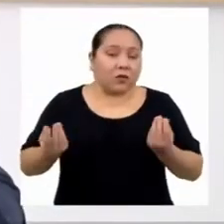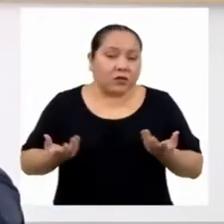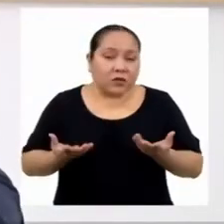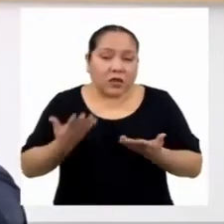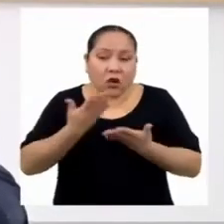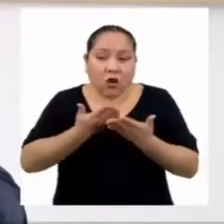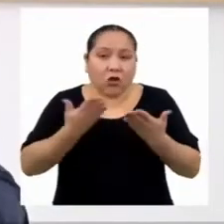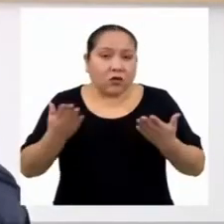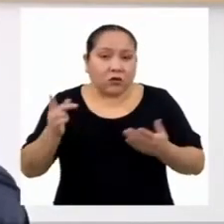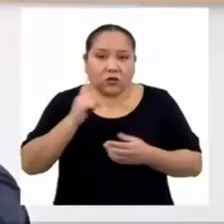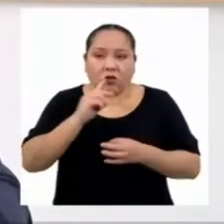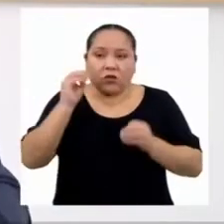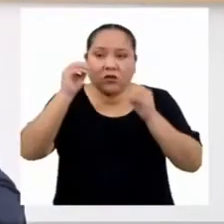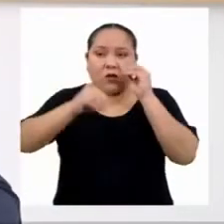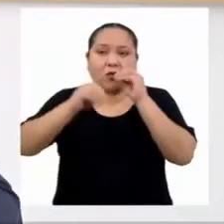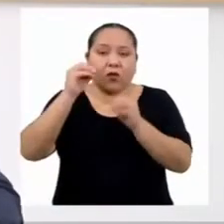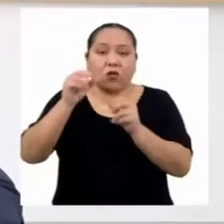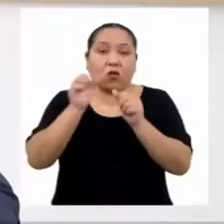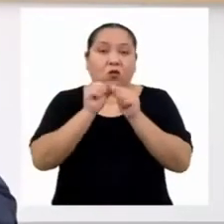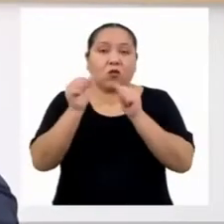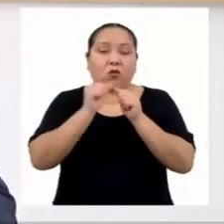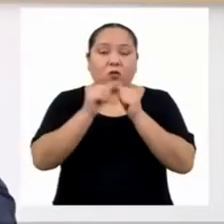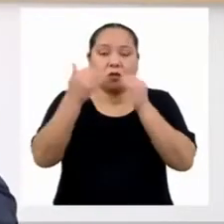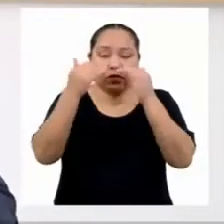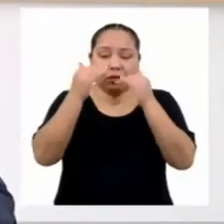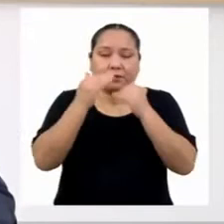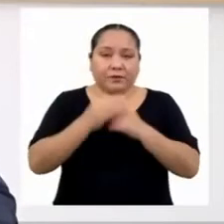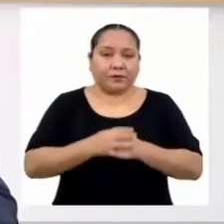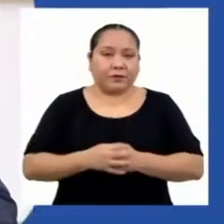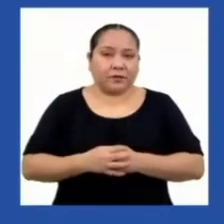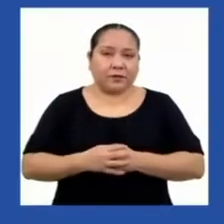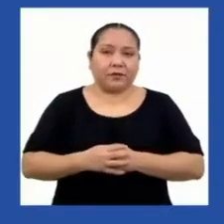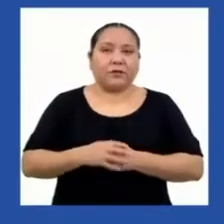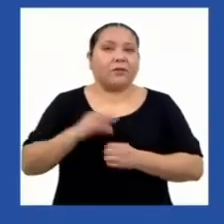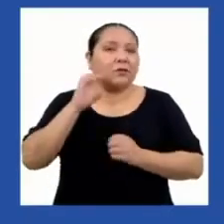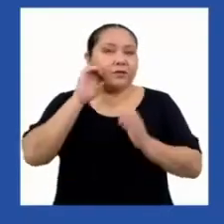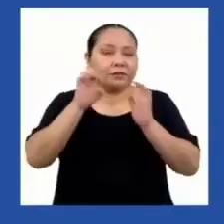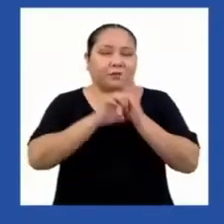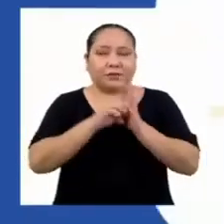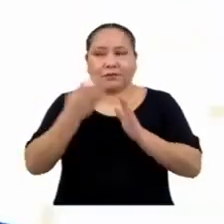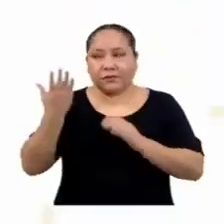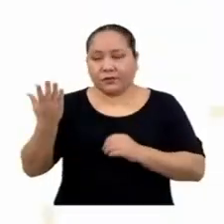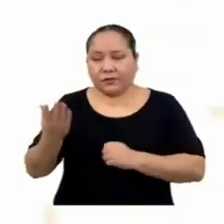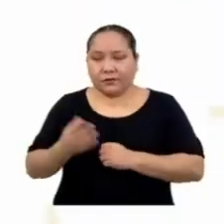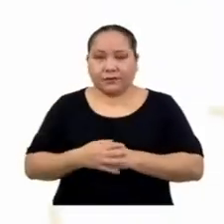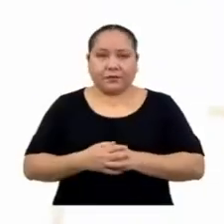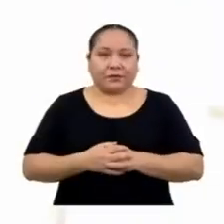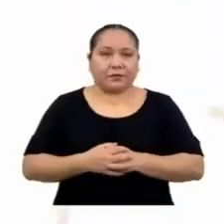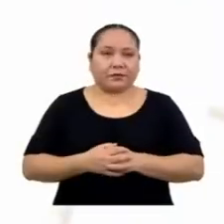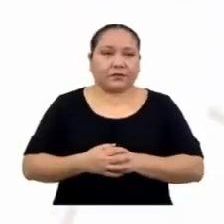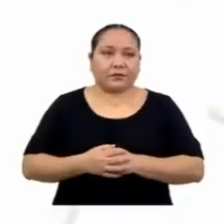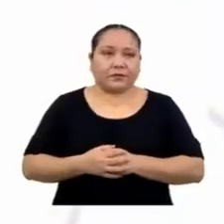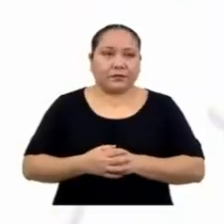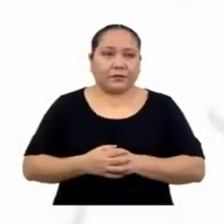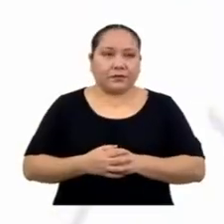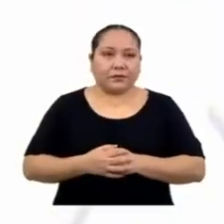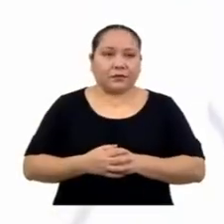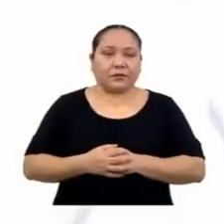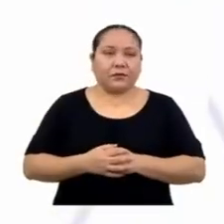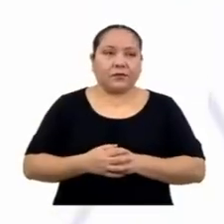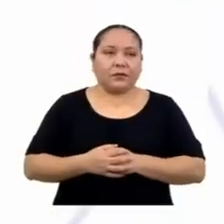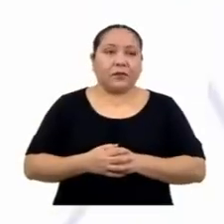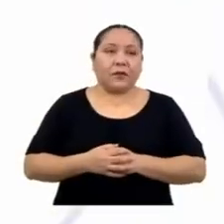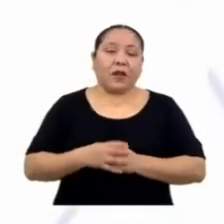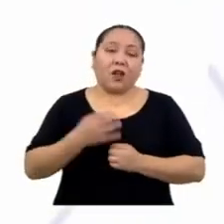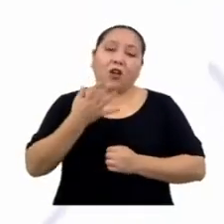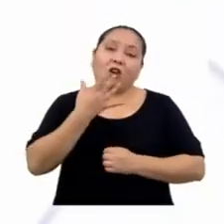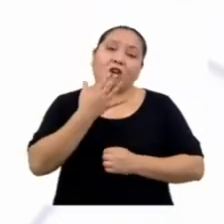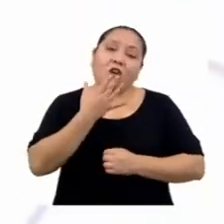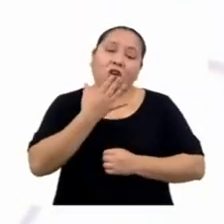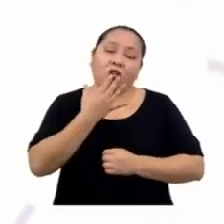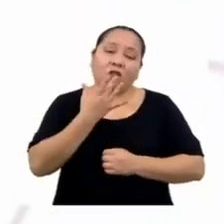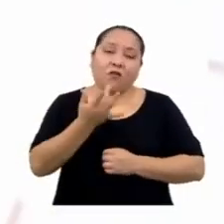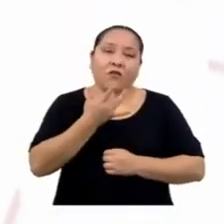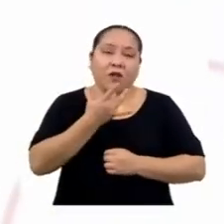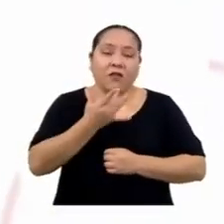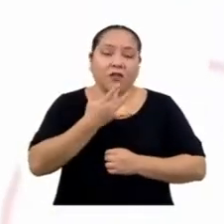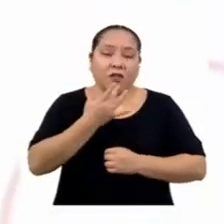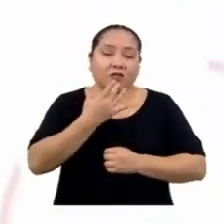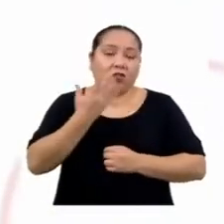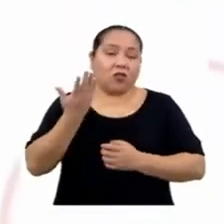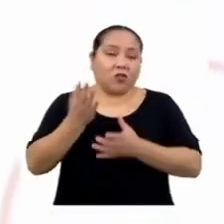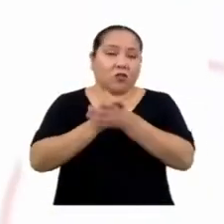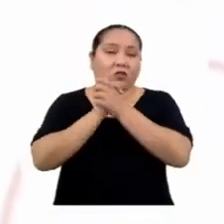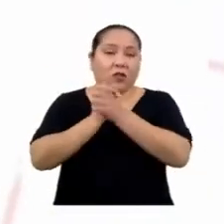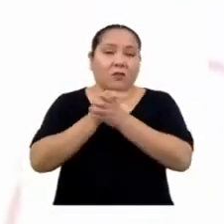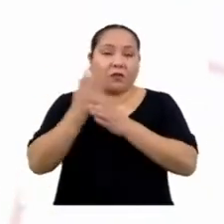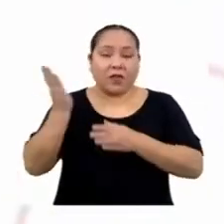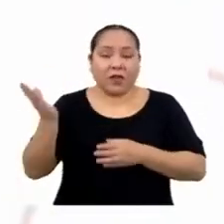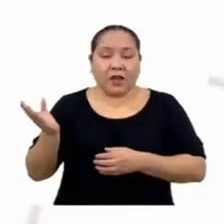establecer una relación numérica entre sus valores, como estas. El color favorito de tus amigas, tal vez, o el refresco preferido